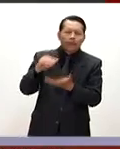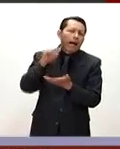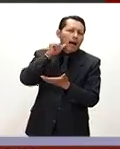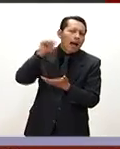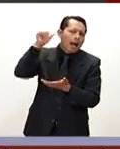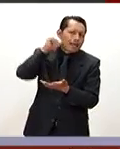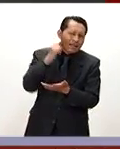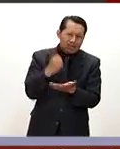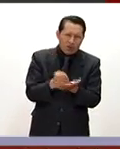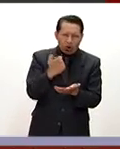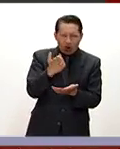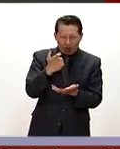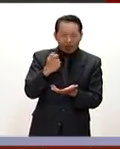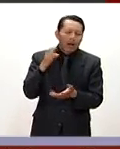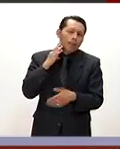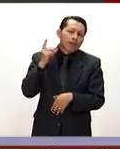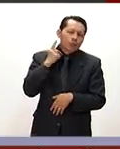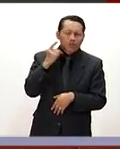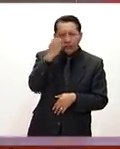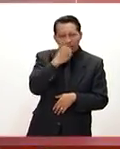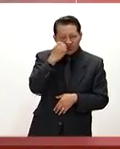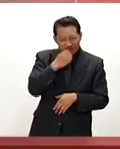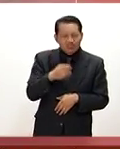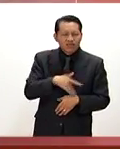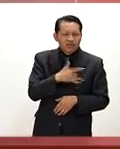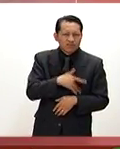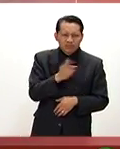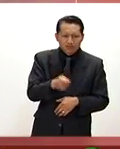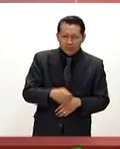presentó en el Congreso. Mira,